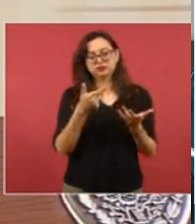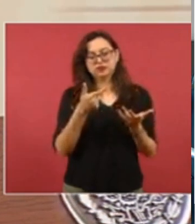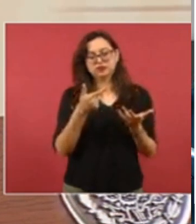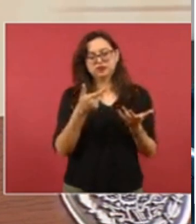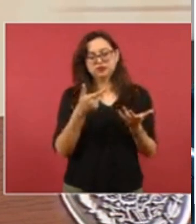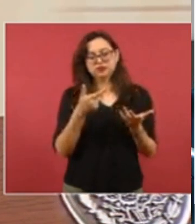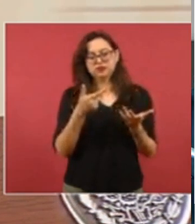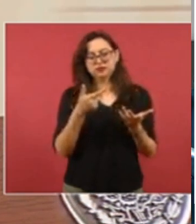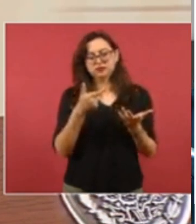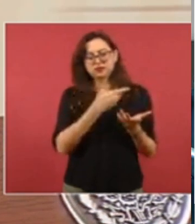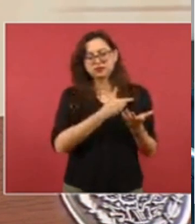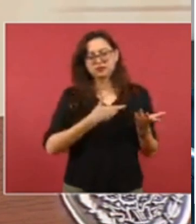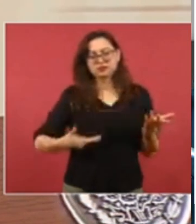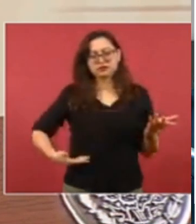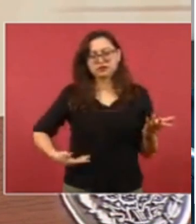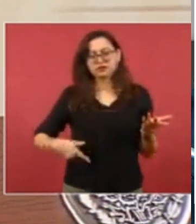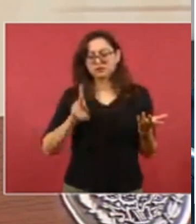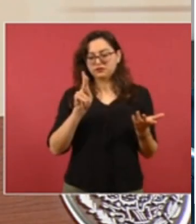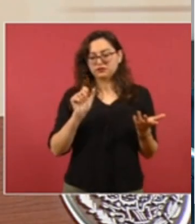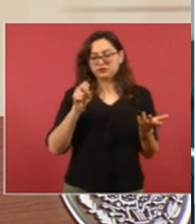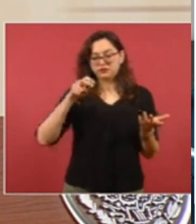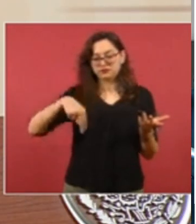El presidente del PAN.